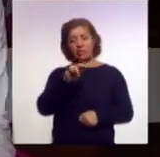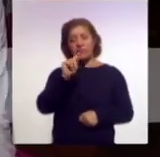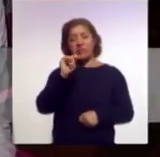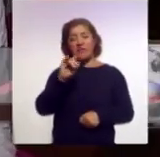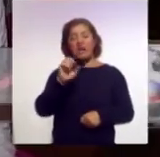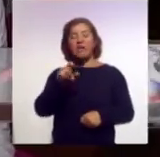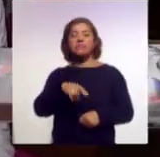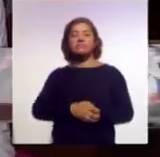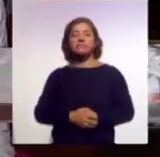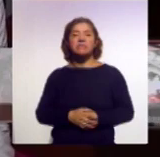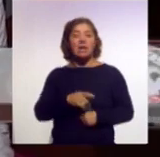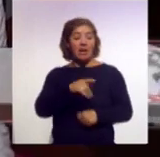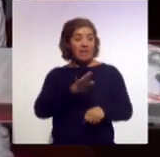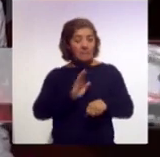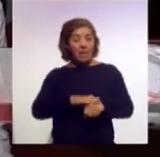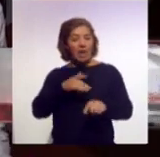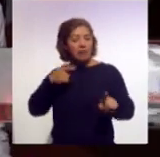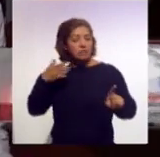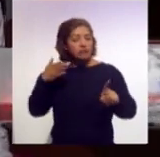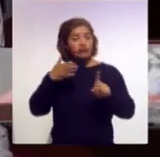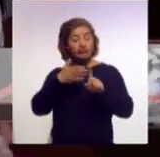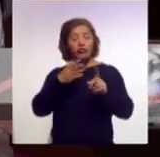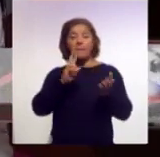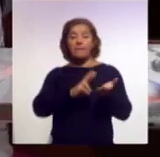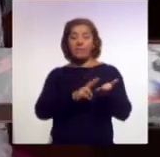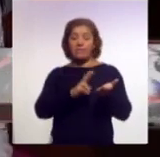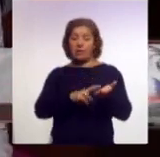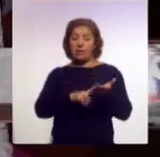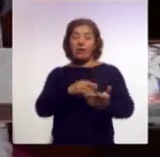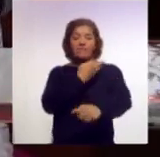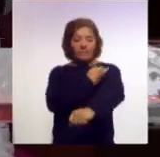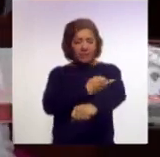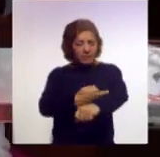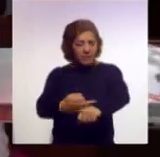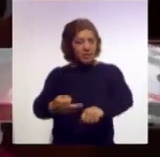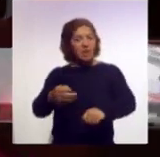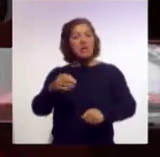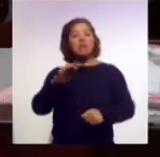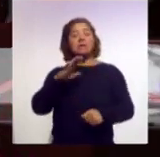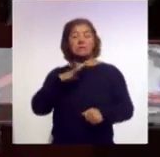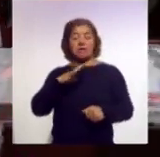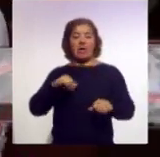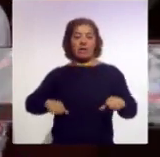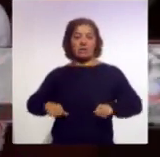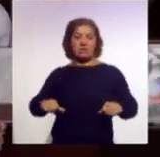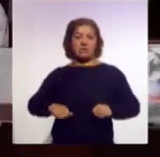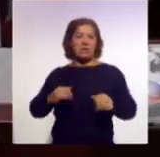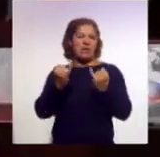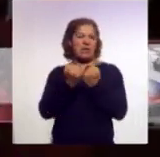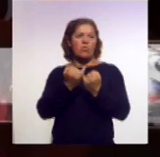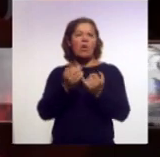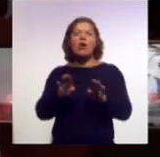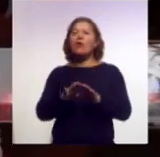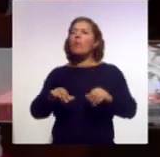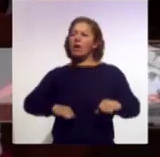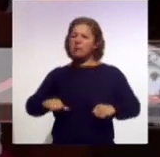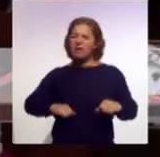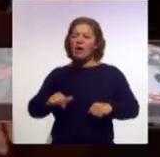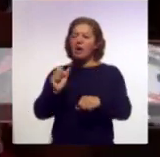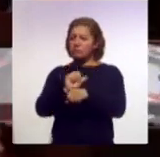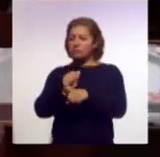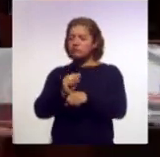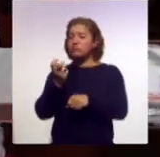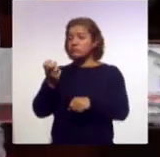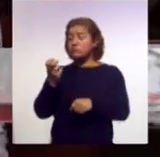en los valores familiares e independientemente de que las actividades artísticas siempre representan un